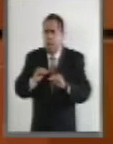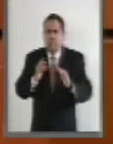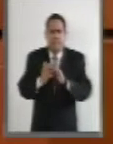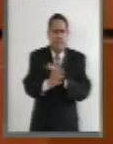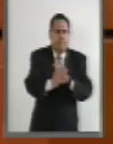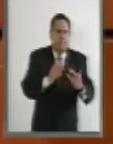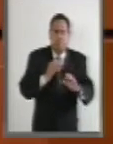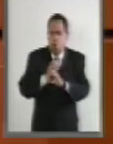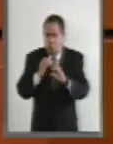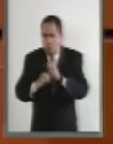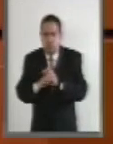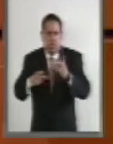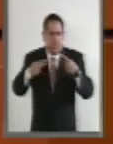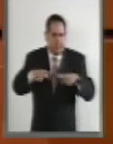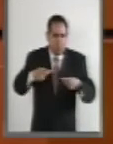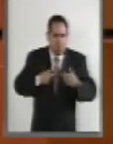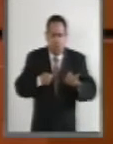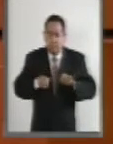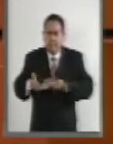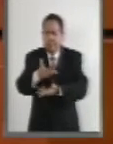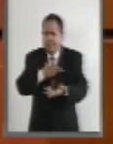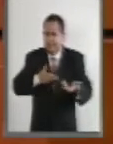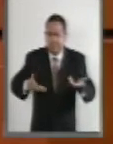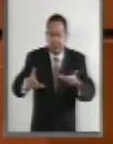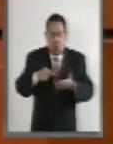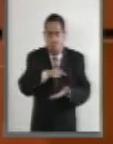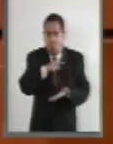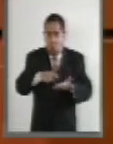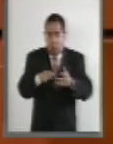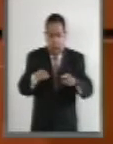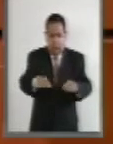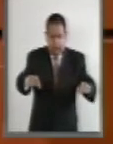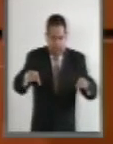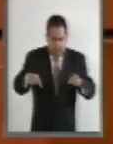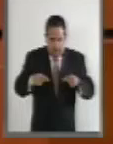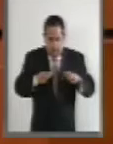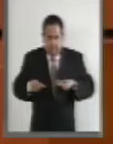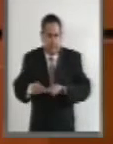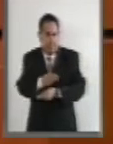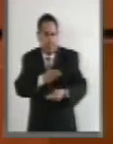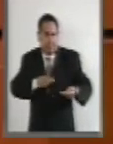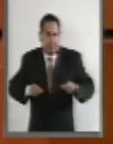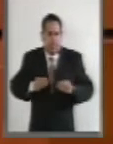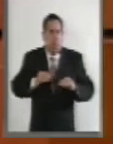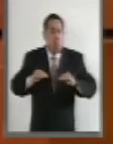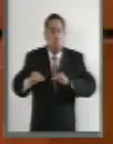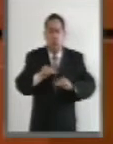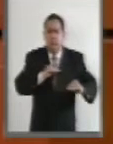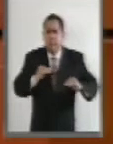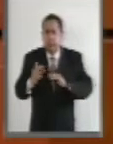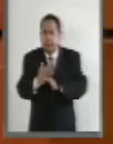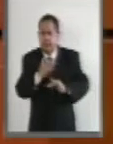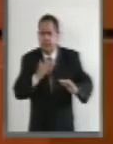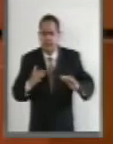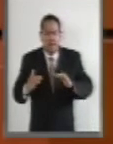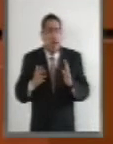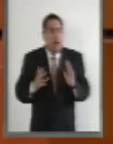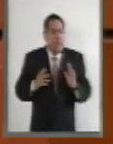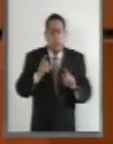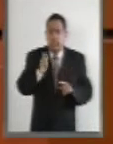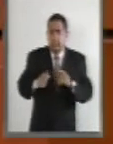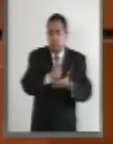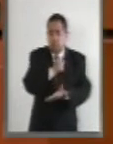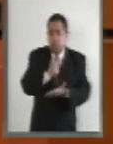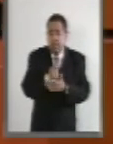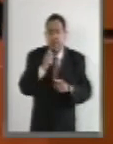mercancías que se producen en un entorno físico y cuando hablamos de movilidad urbana no referimos